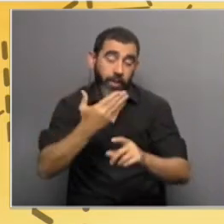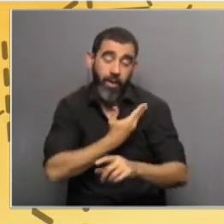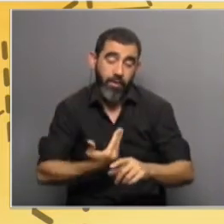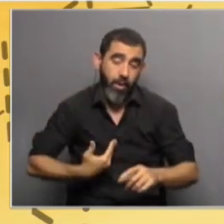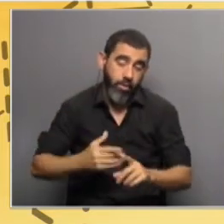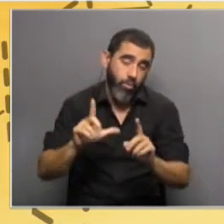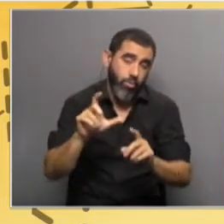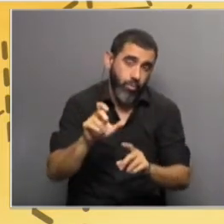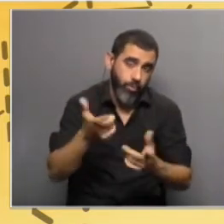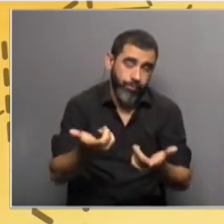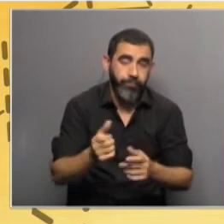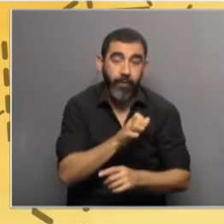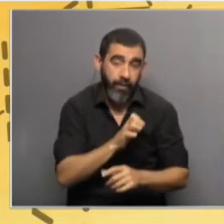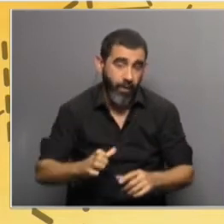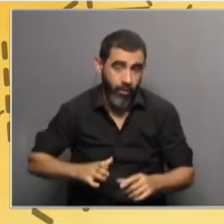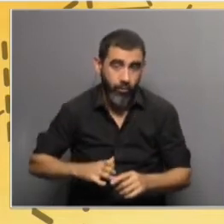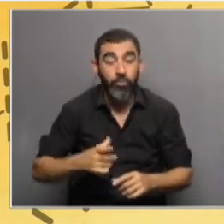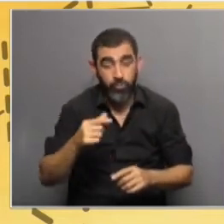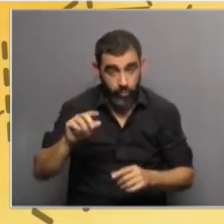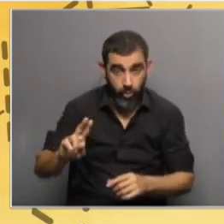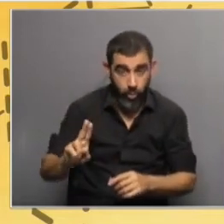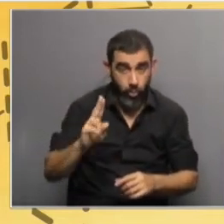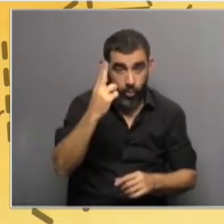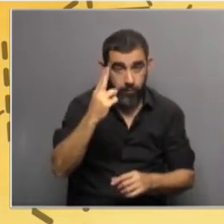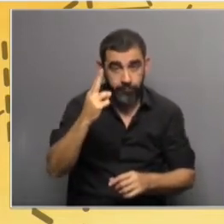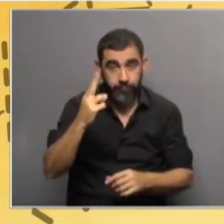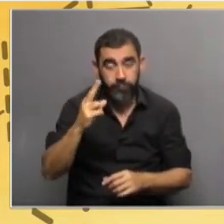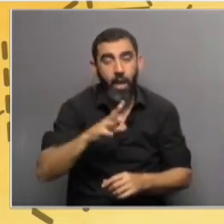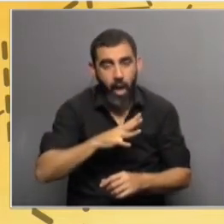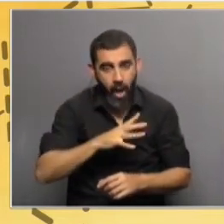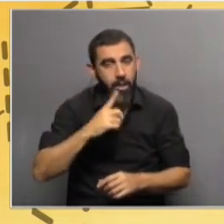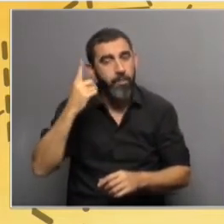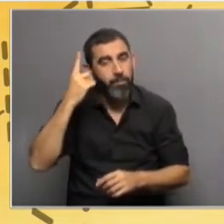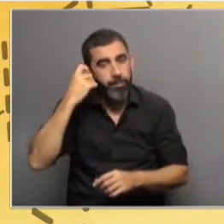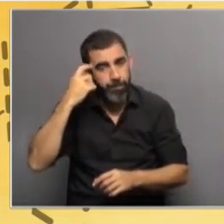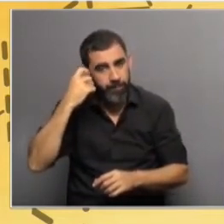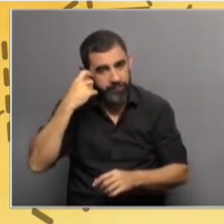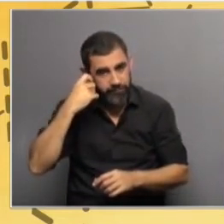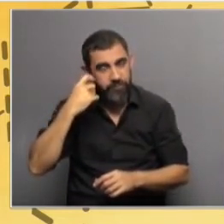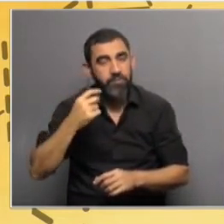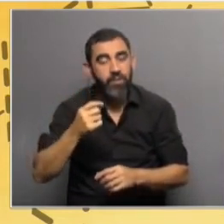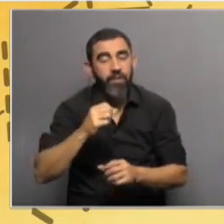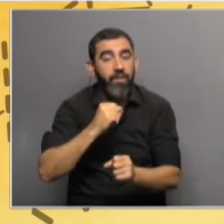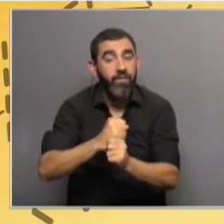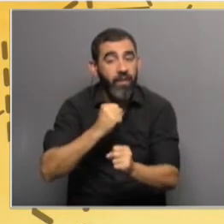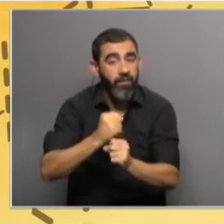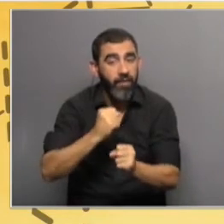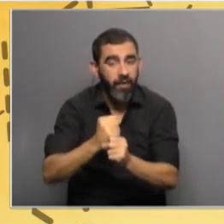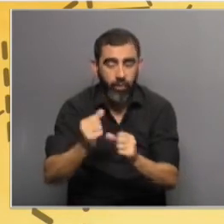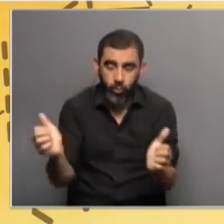Entonces, en Uruguay tenemos experiencia de trabajar de forma